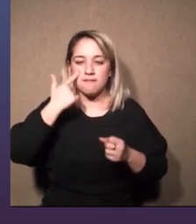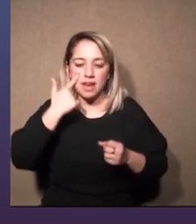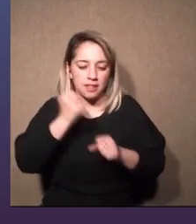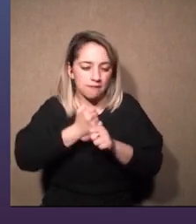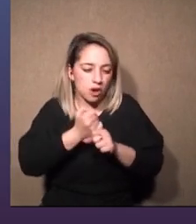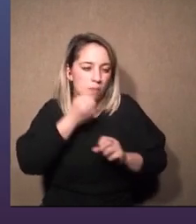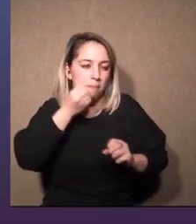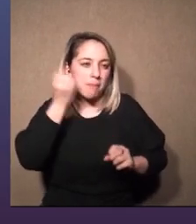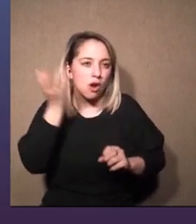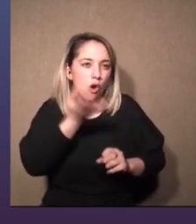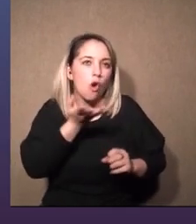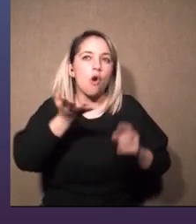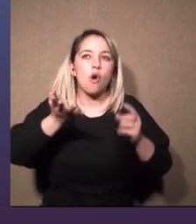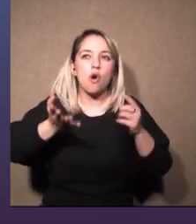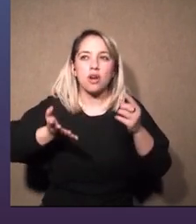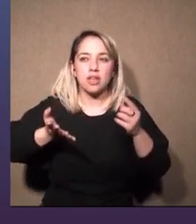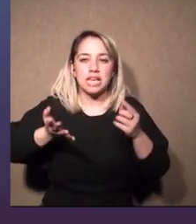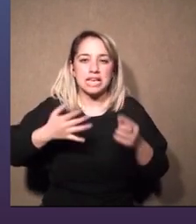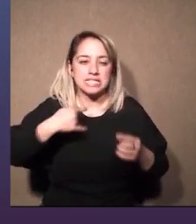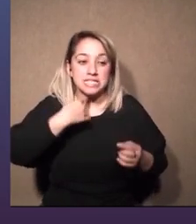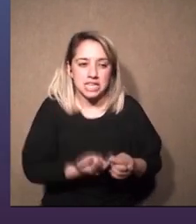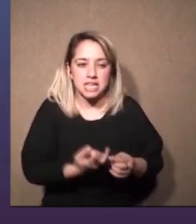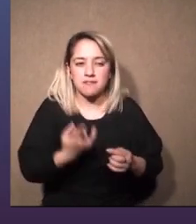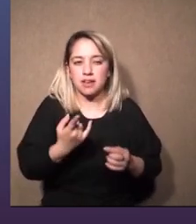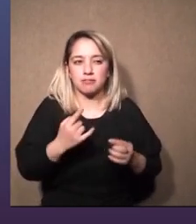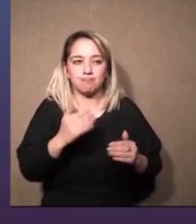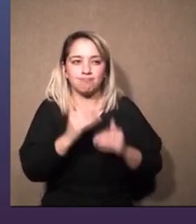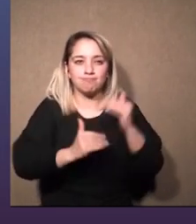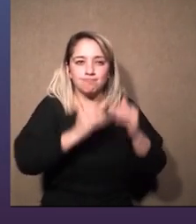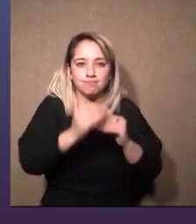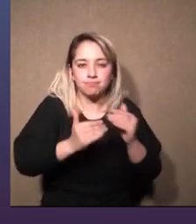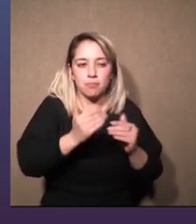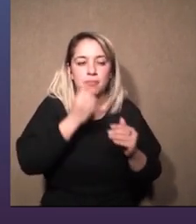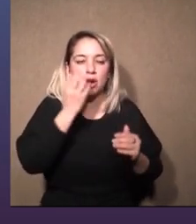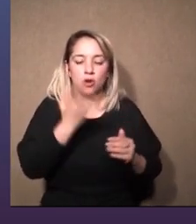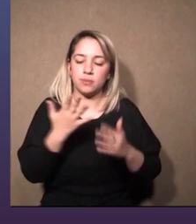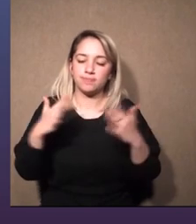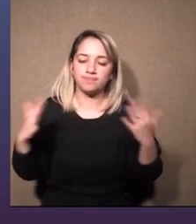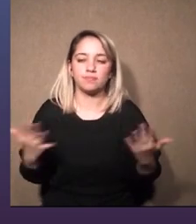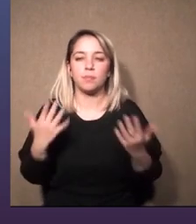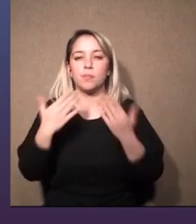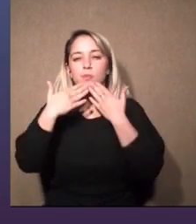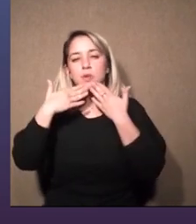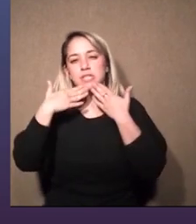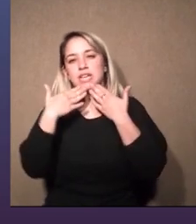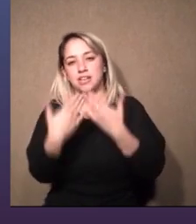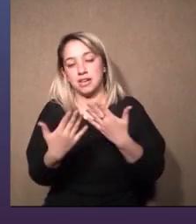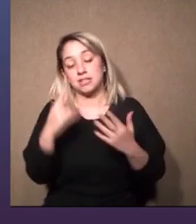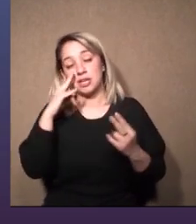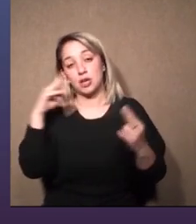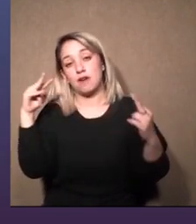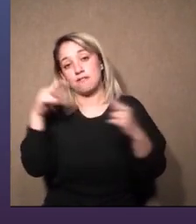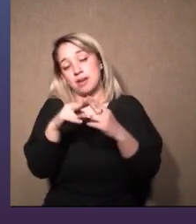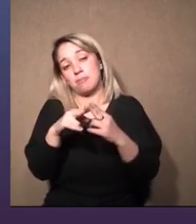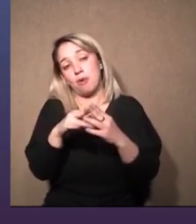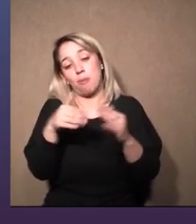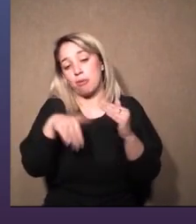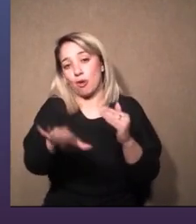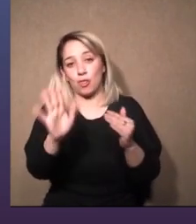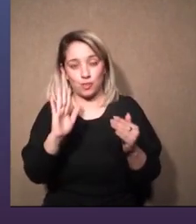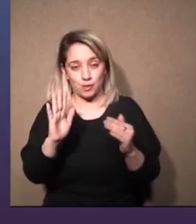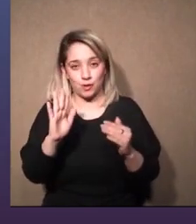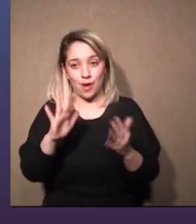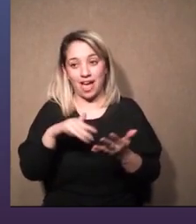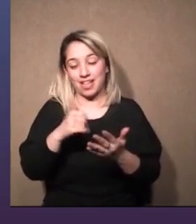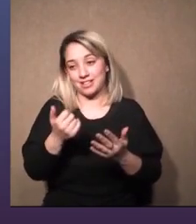y nuestro trabajo valga la pena y sea cada vez mejor así que muchas gracias y bueno nos vemos lo antes posible